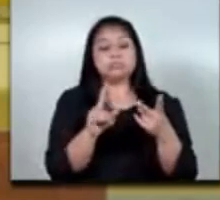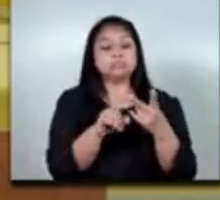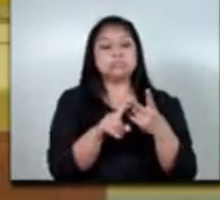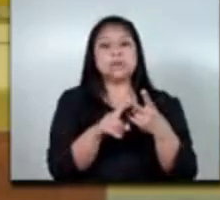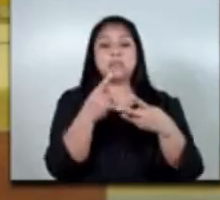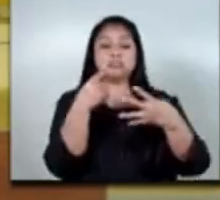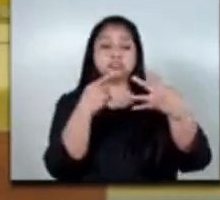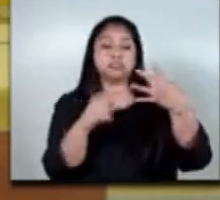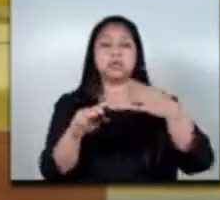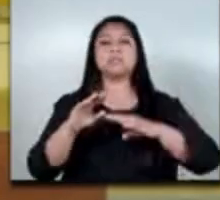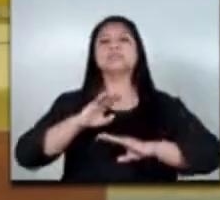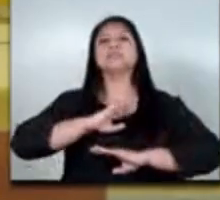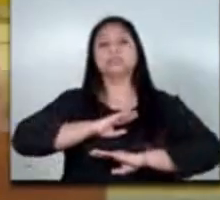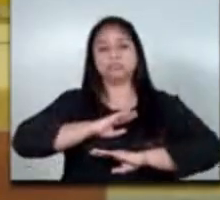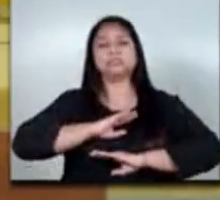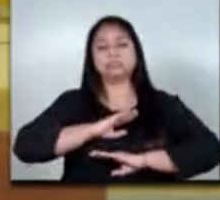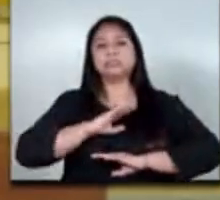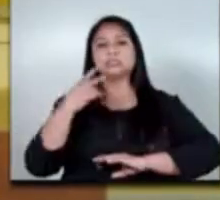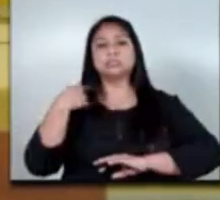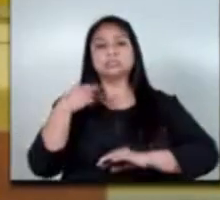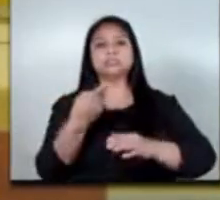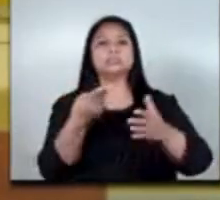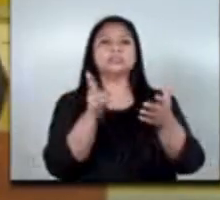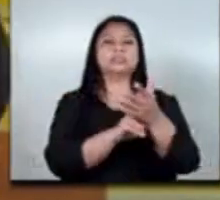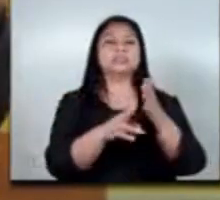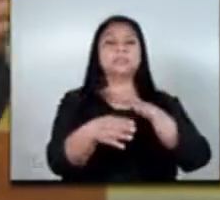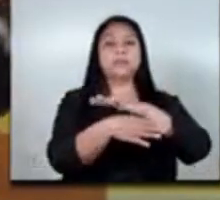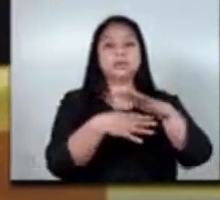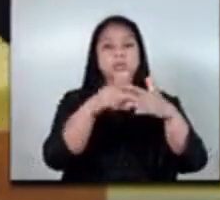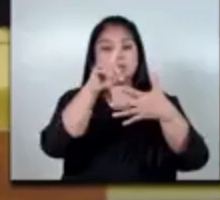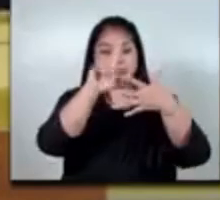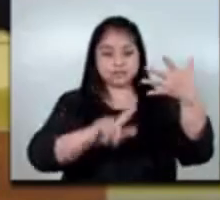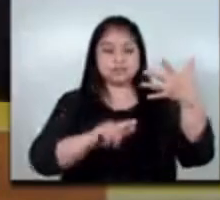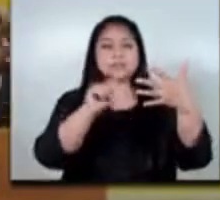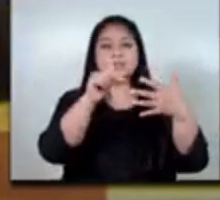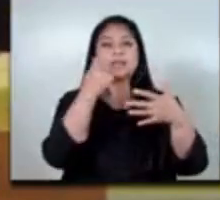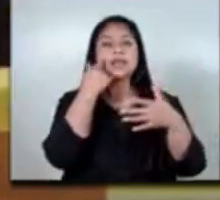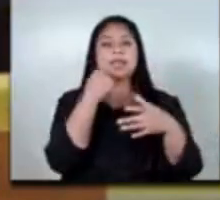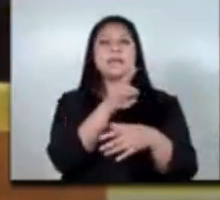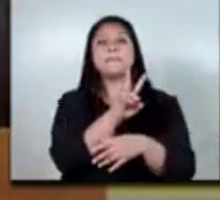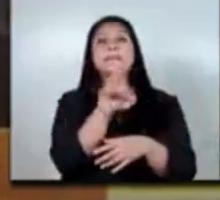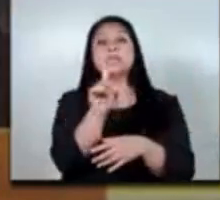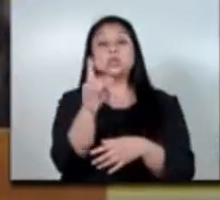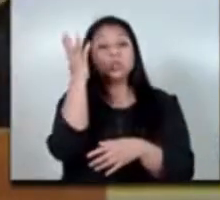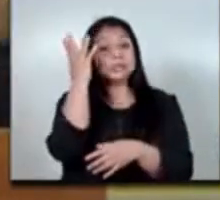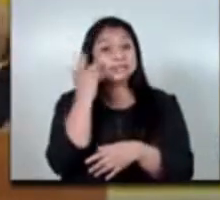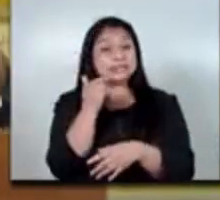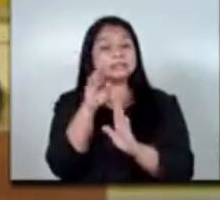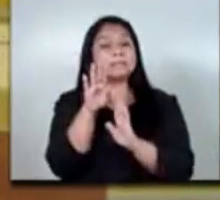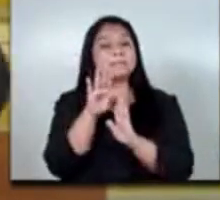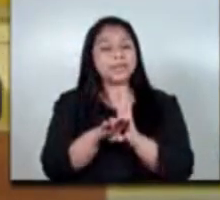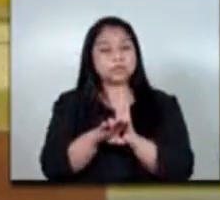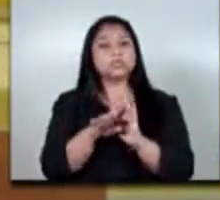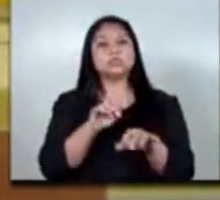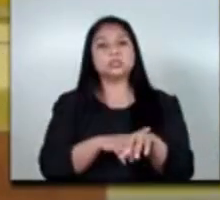los requisitos para poderlos nosotros ponerlos en el banco de elegibles y poder hacer que esos 21 días se disminuya para que